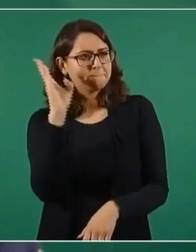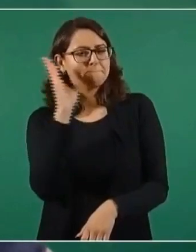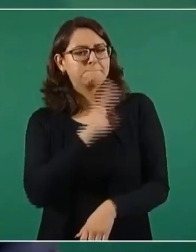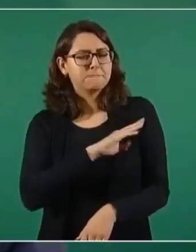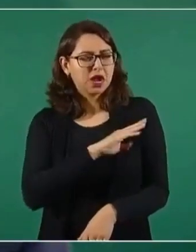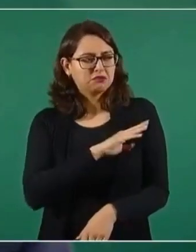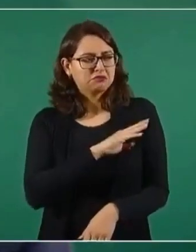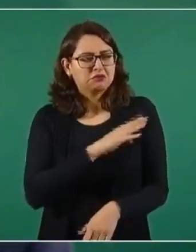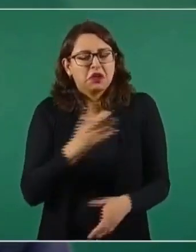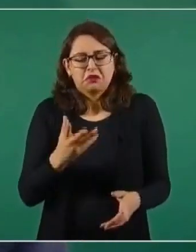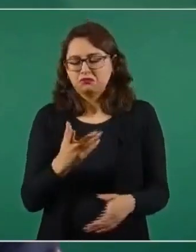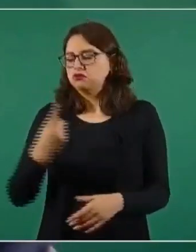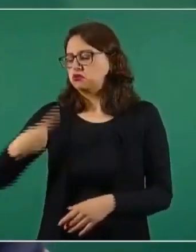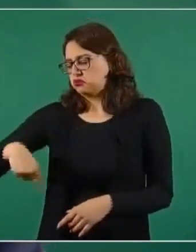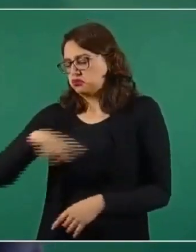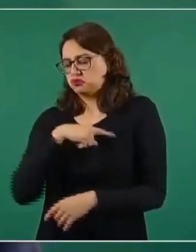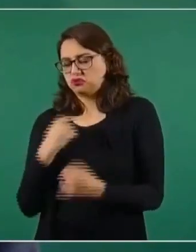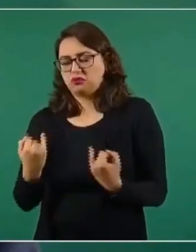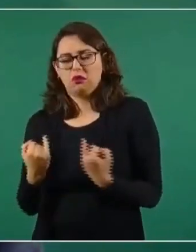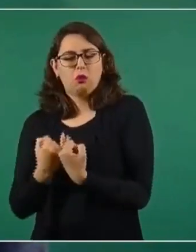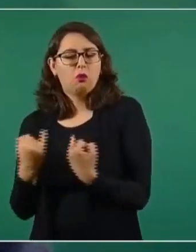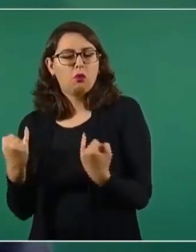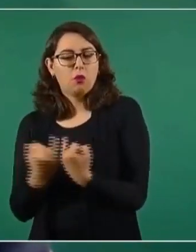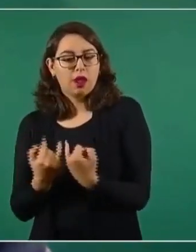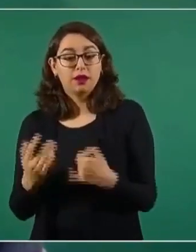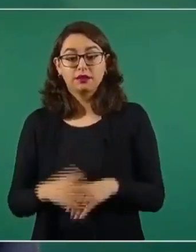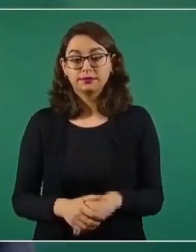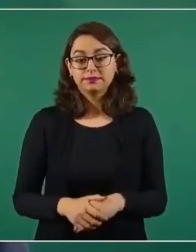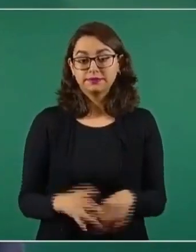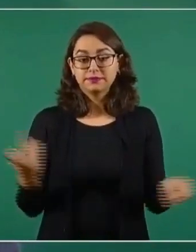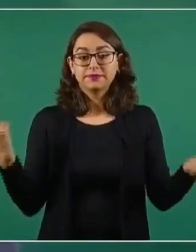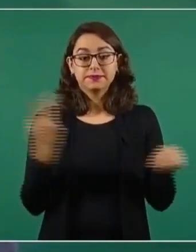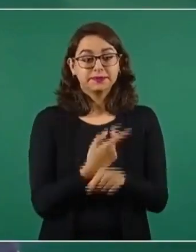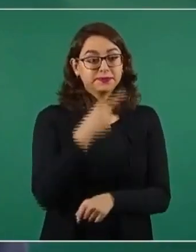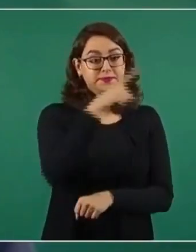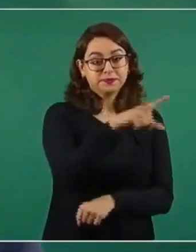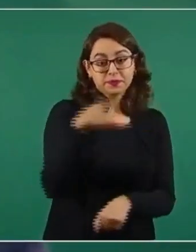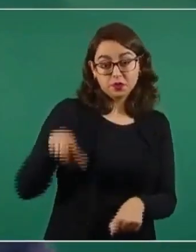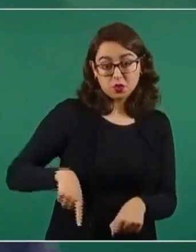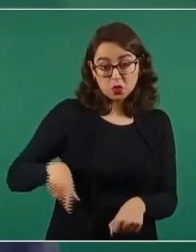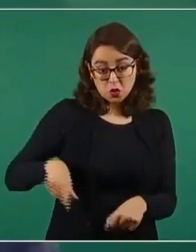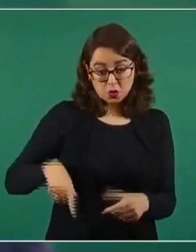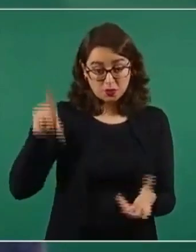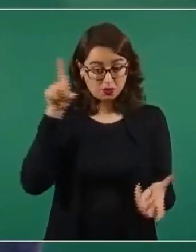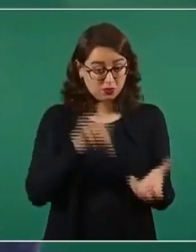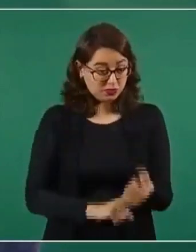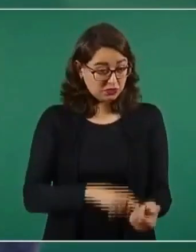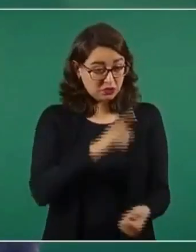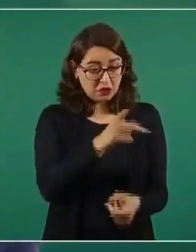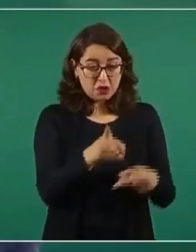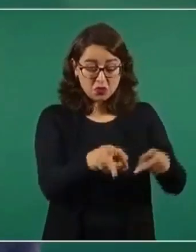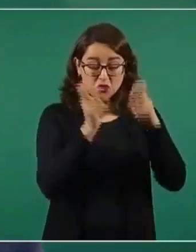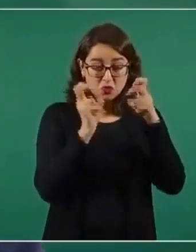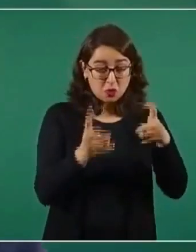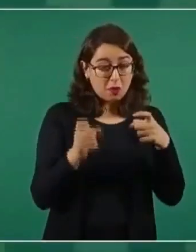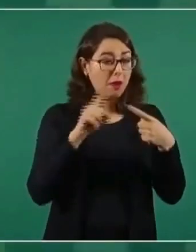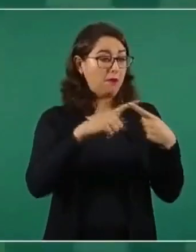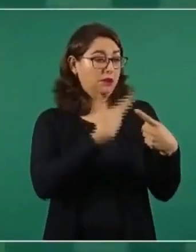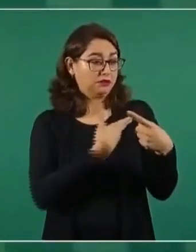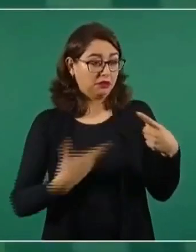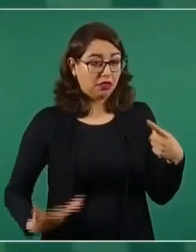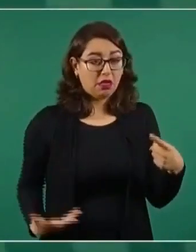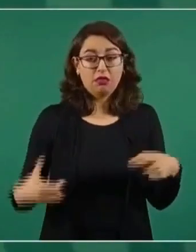Si se dedicaban a robar los funcionarios, ¿qué decía la gente? Si roban al presidente, si roban los de arriba,